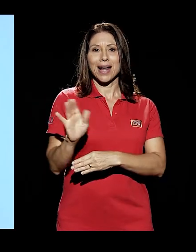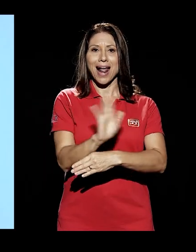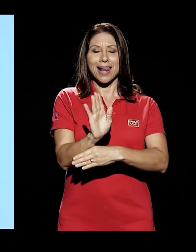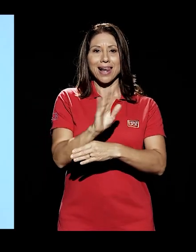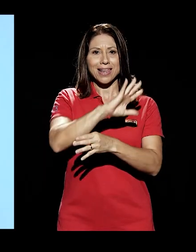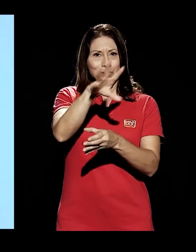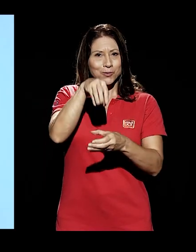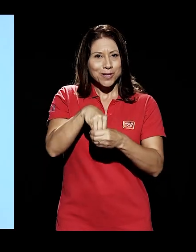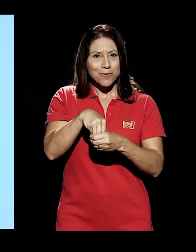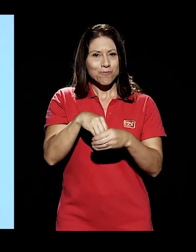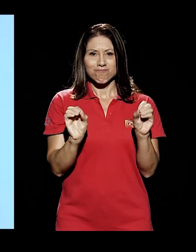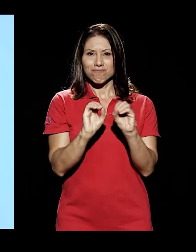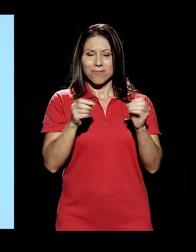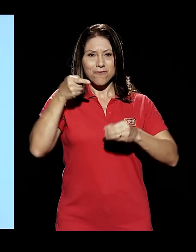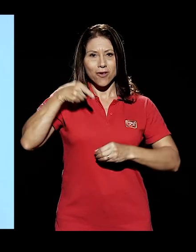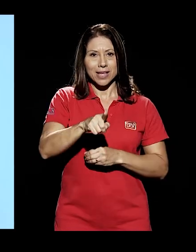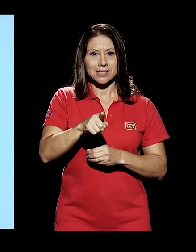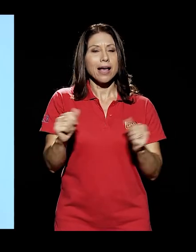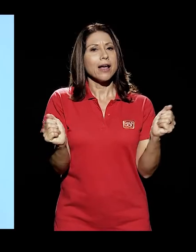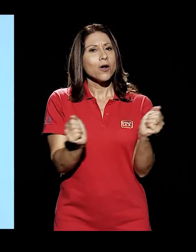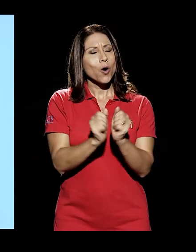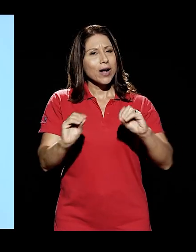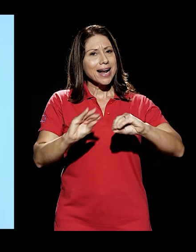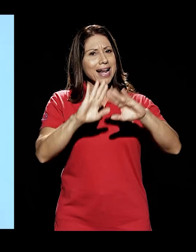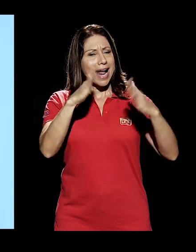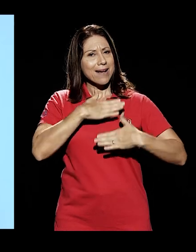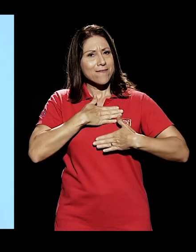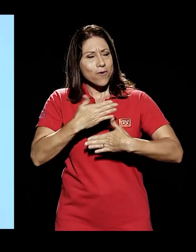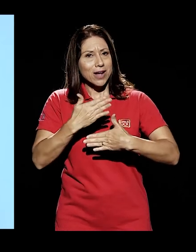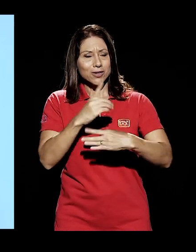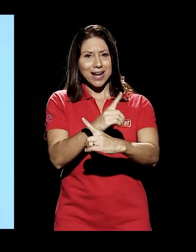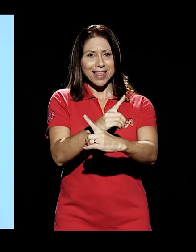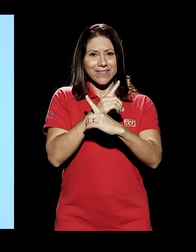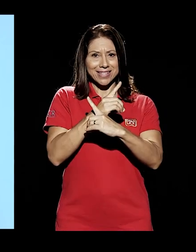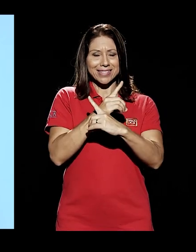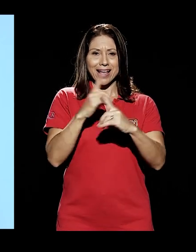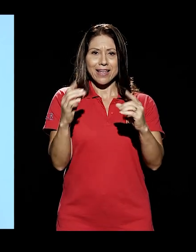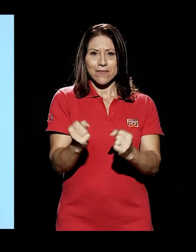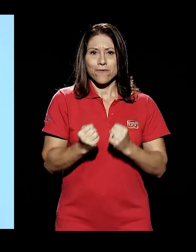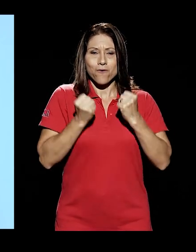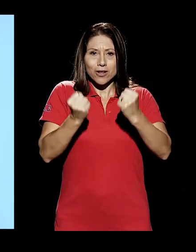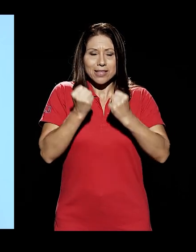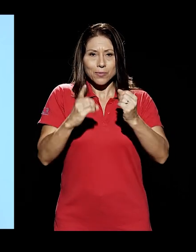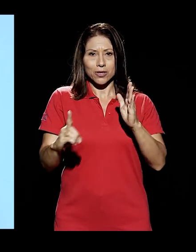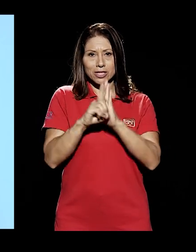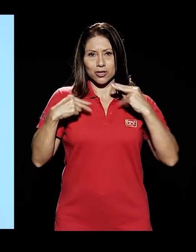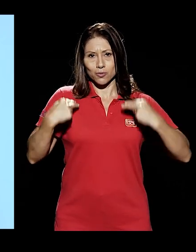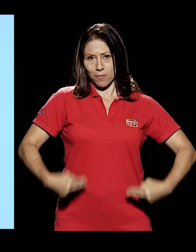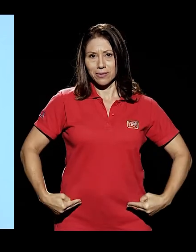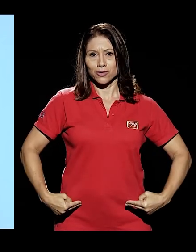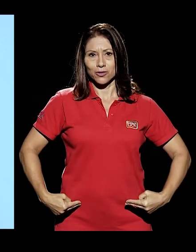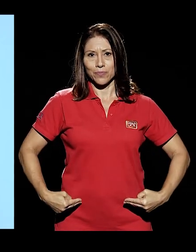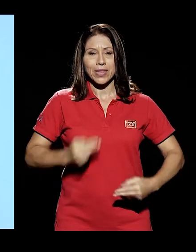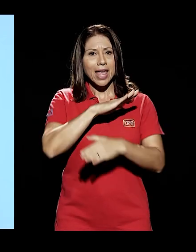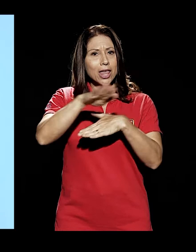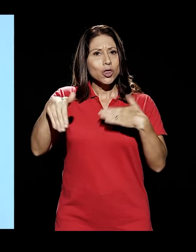canal inclusivo, libre de violencia y con una clara vocación hacia la defensa y el fortalecimiento de los derechos